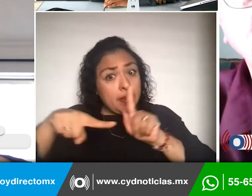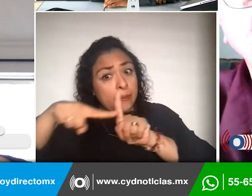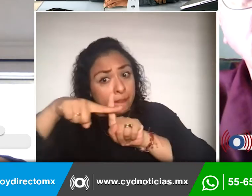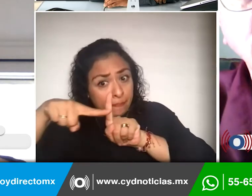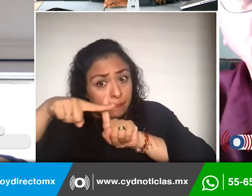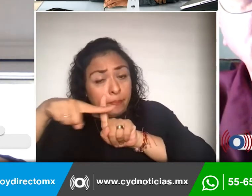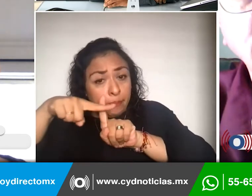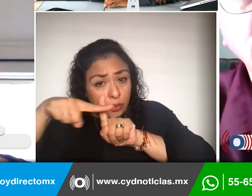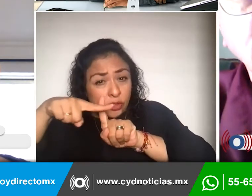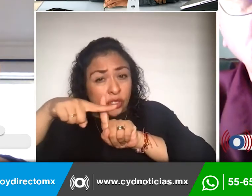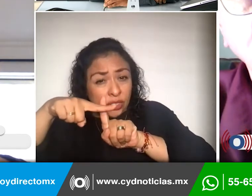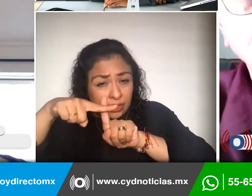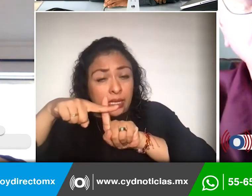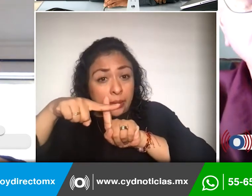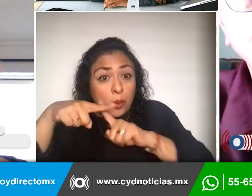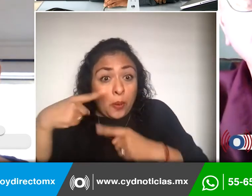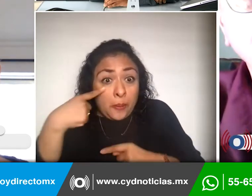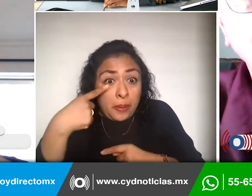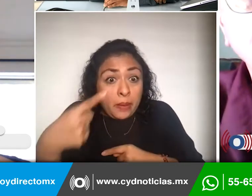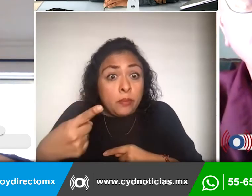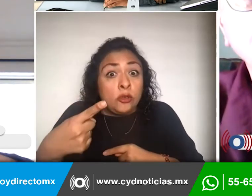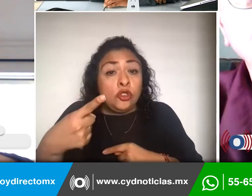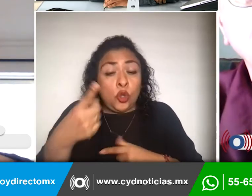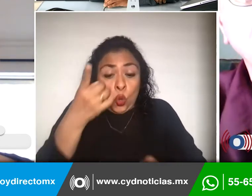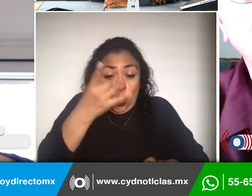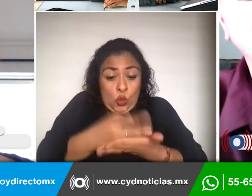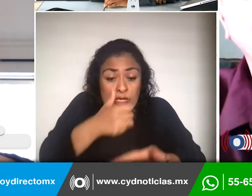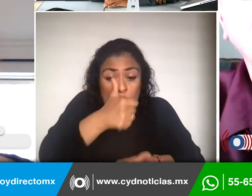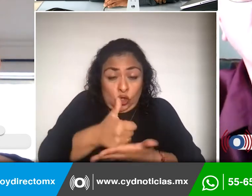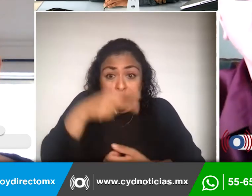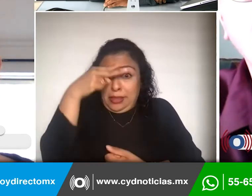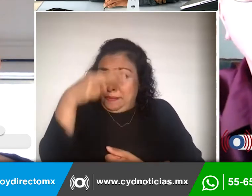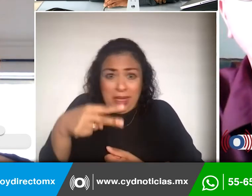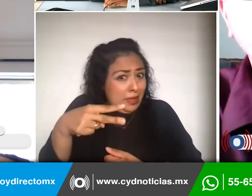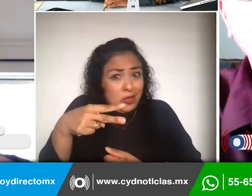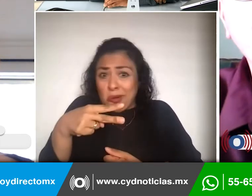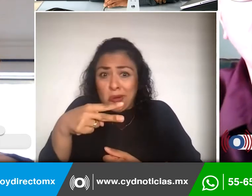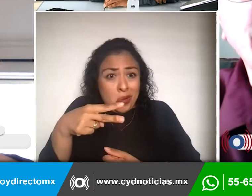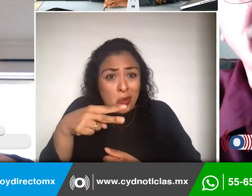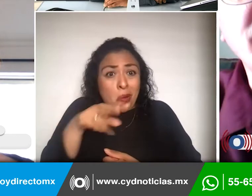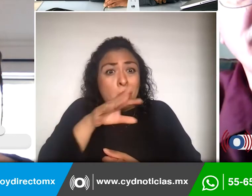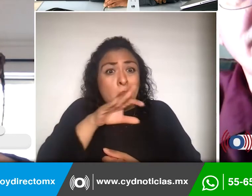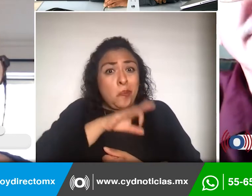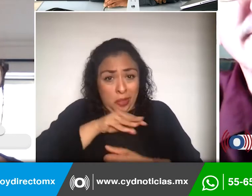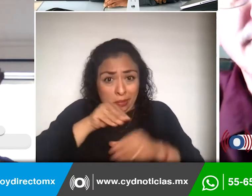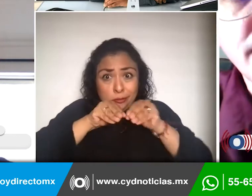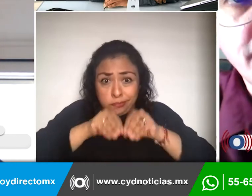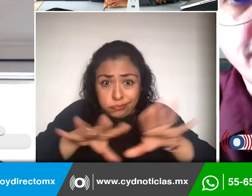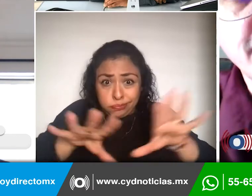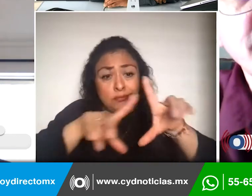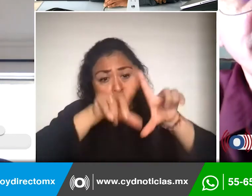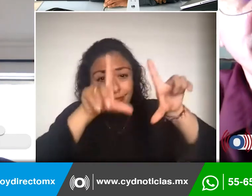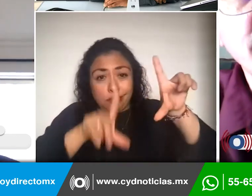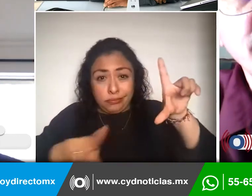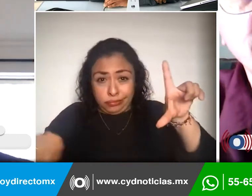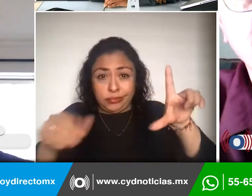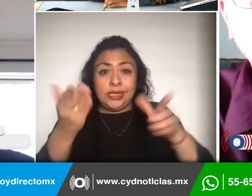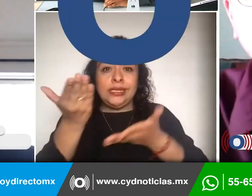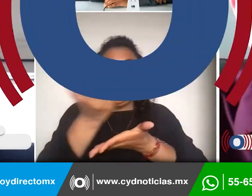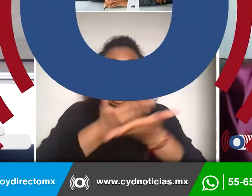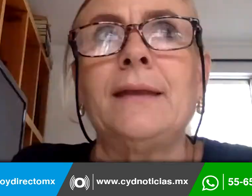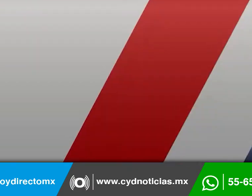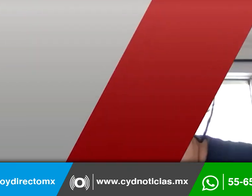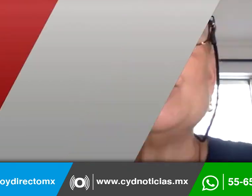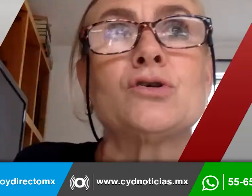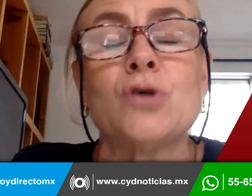de que podemos llegar a más niños a través de servicios a distancia. A partir de que empezó esta situación